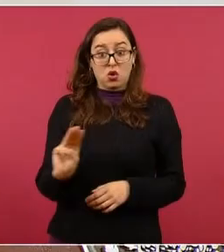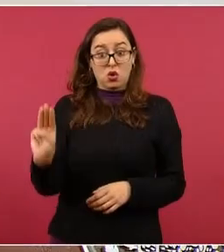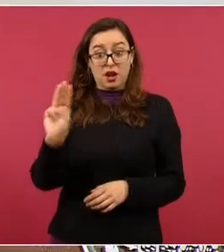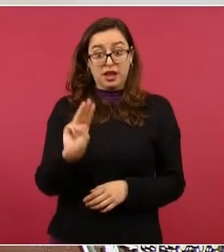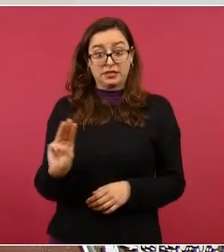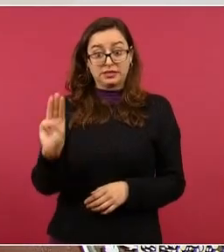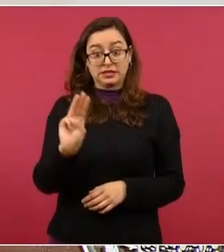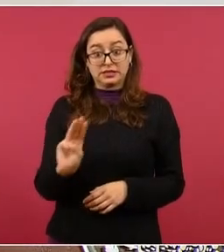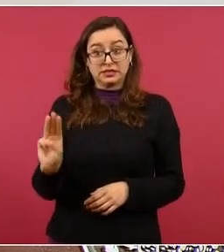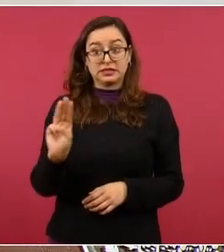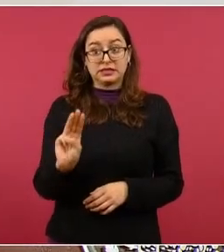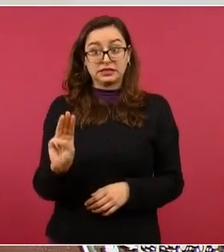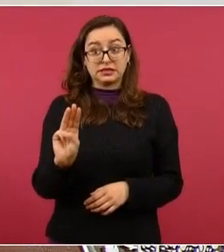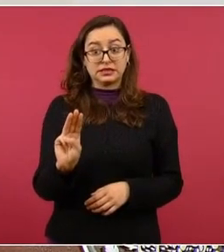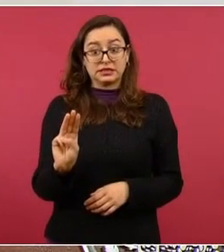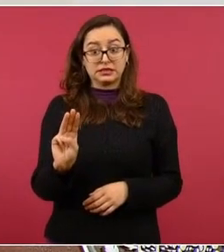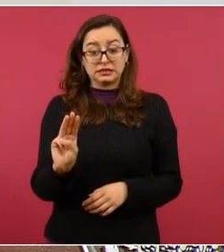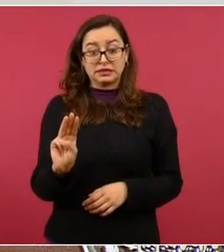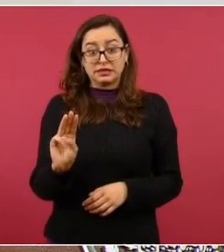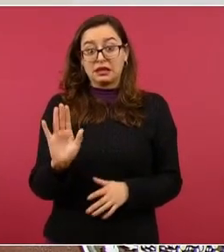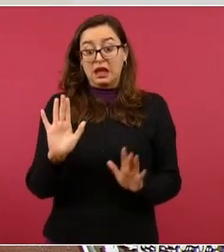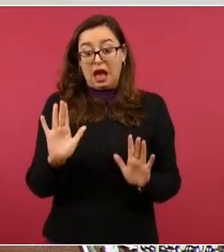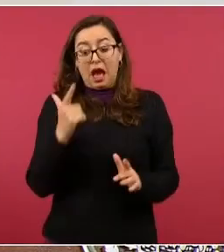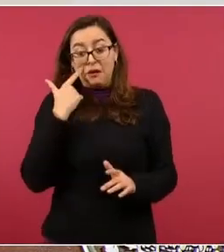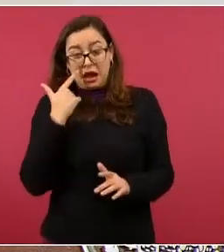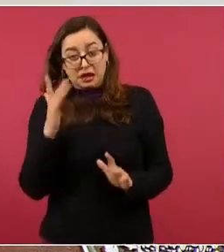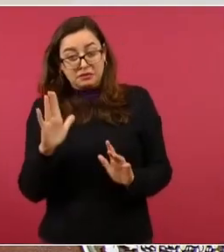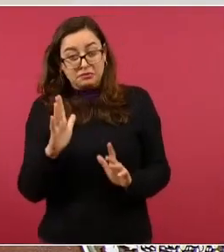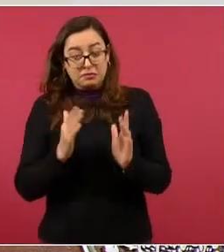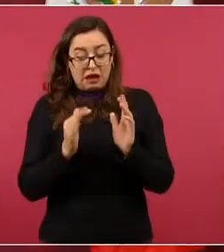ya se están viendo las agendas.